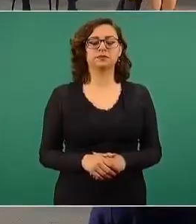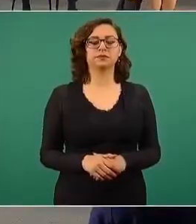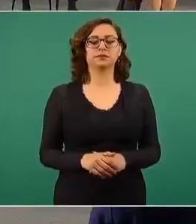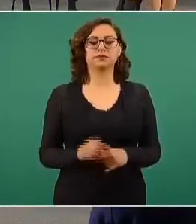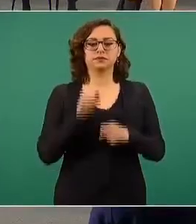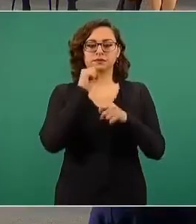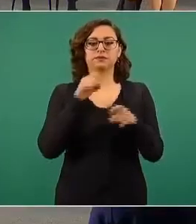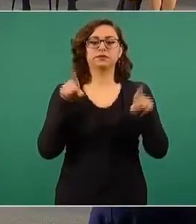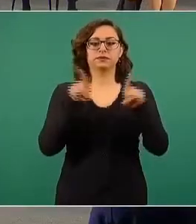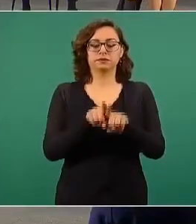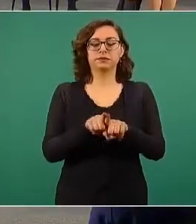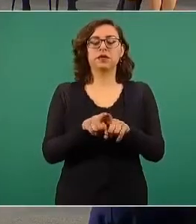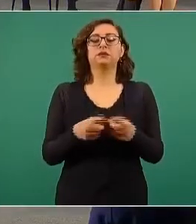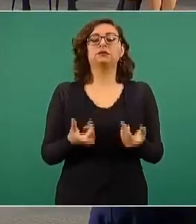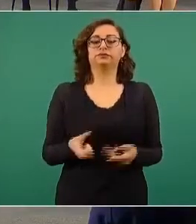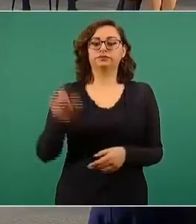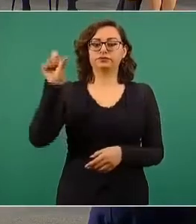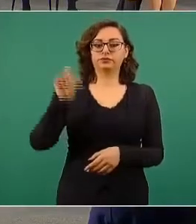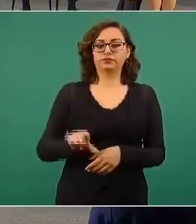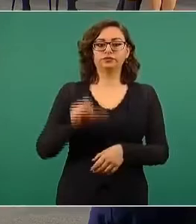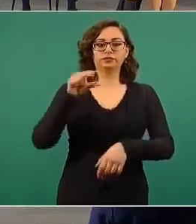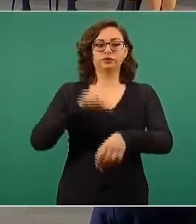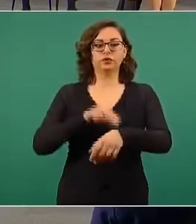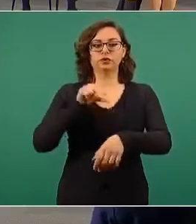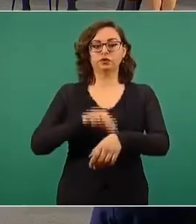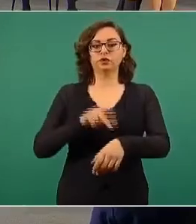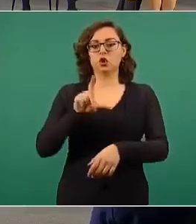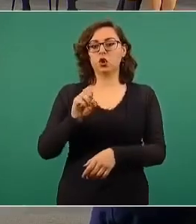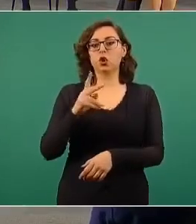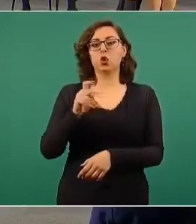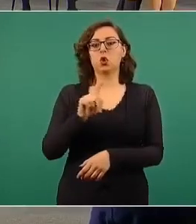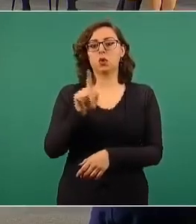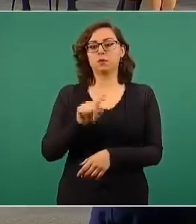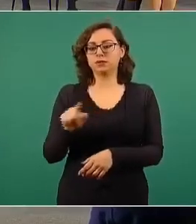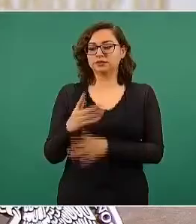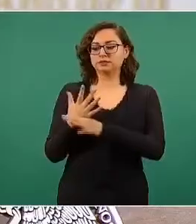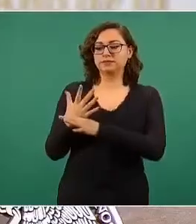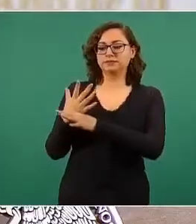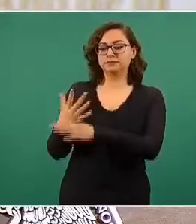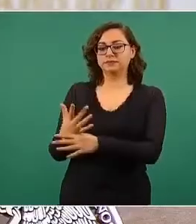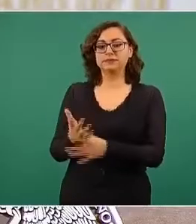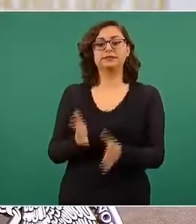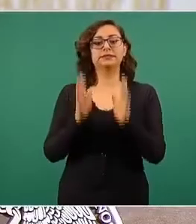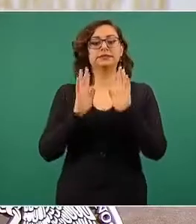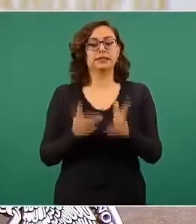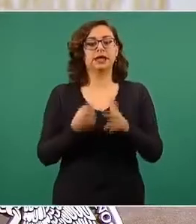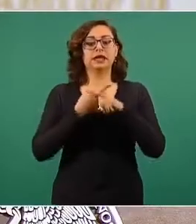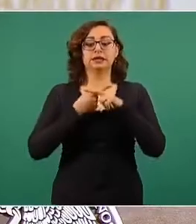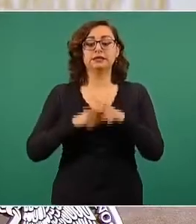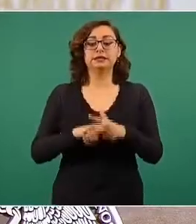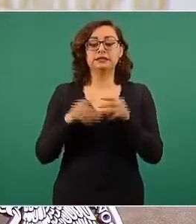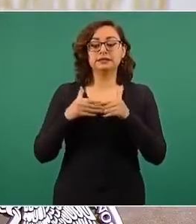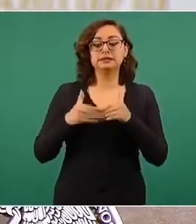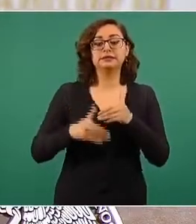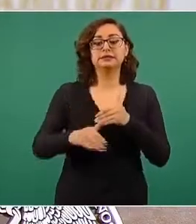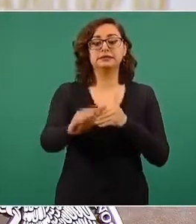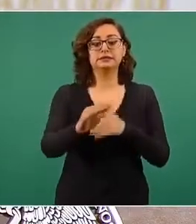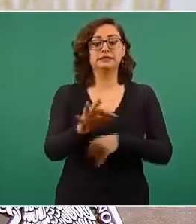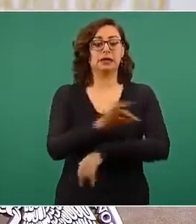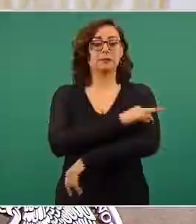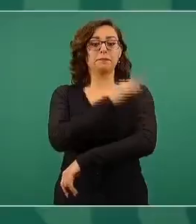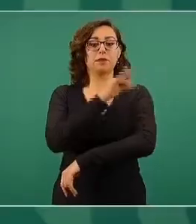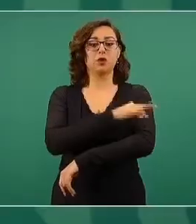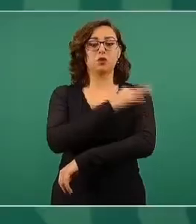nos da a conocer que se inicia la vacunación